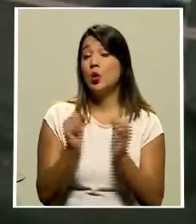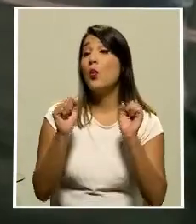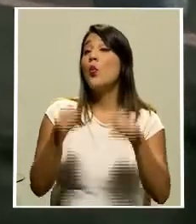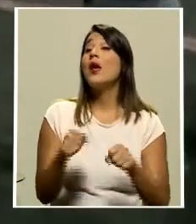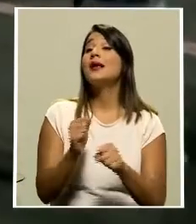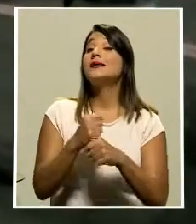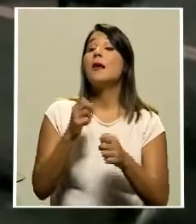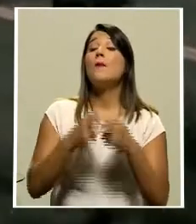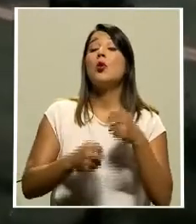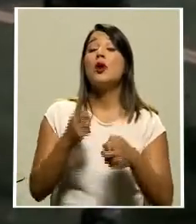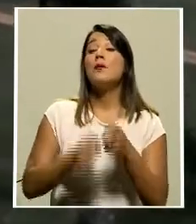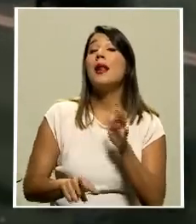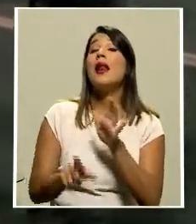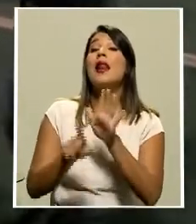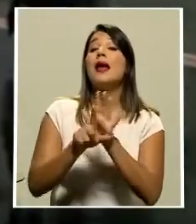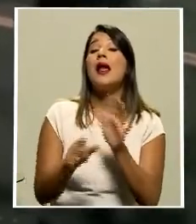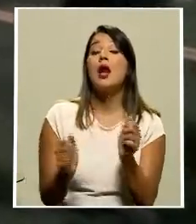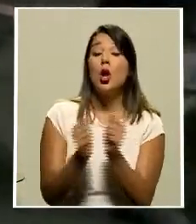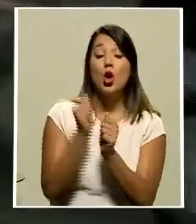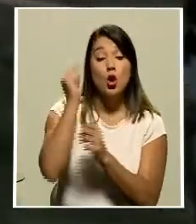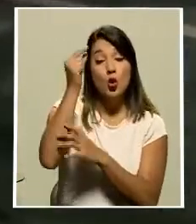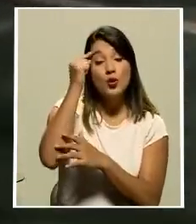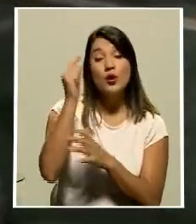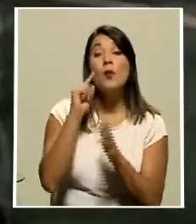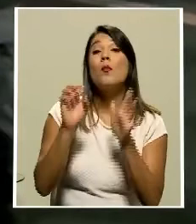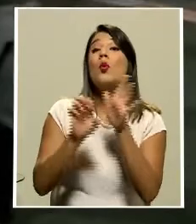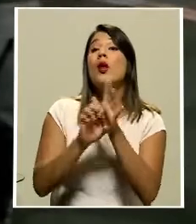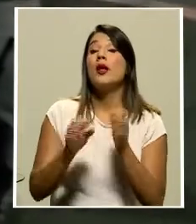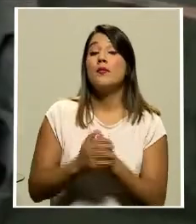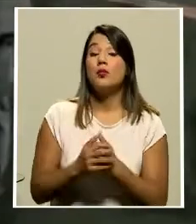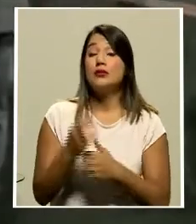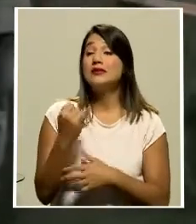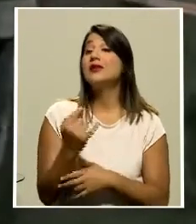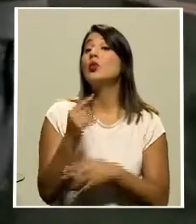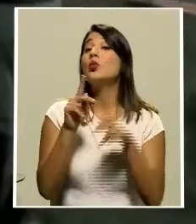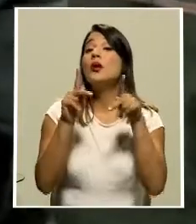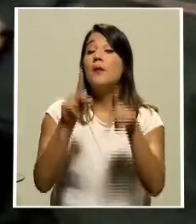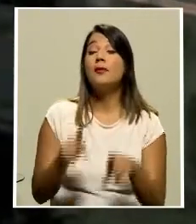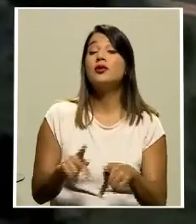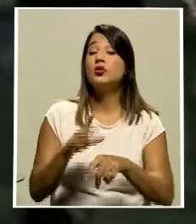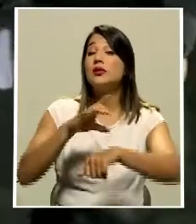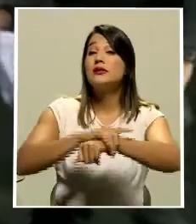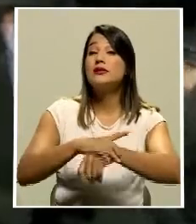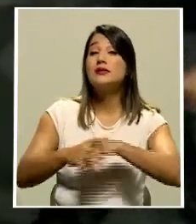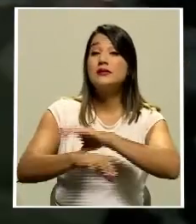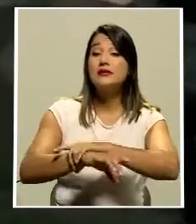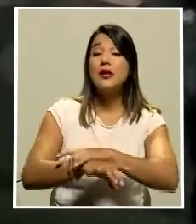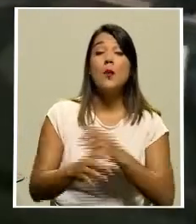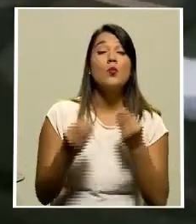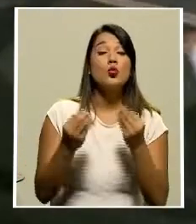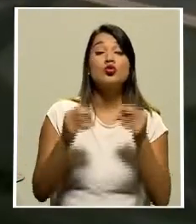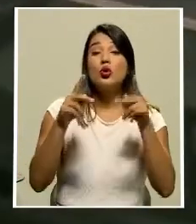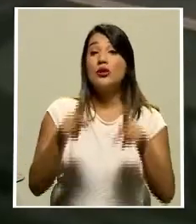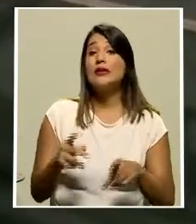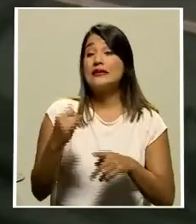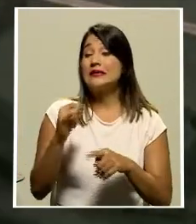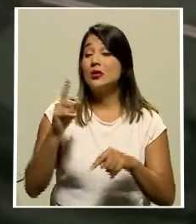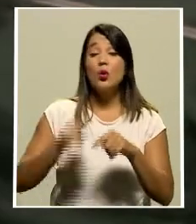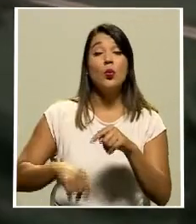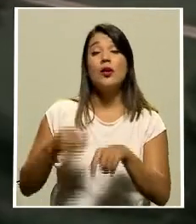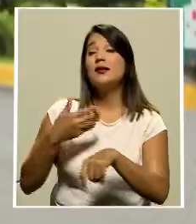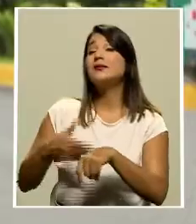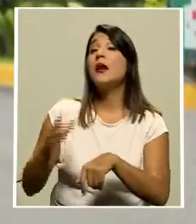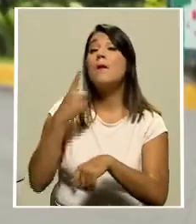problema legal al Estado. Por ejemplo, si se mantiene a una persona prendida por mucho tiempo, si no se puede deportar por falta de